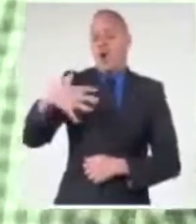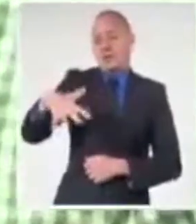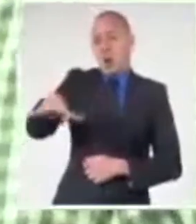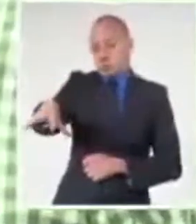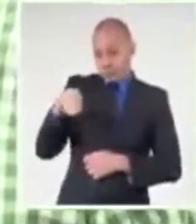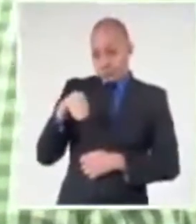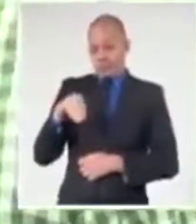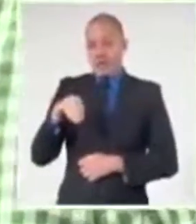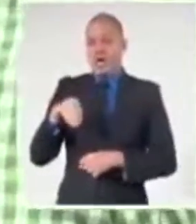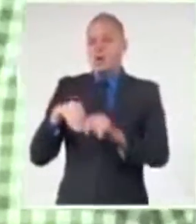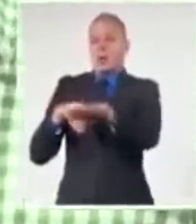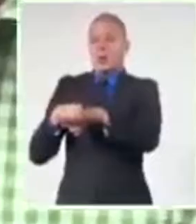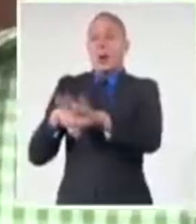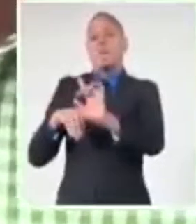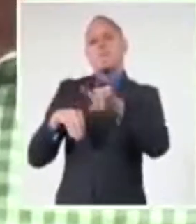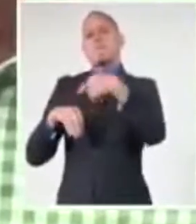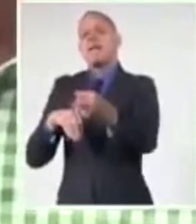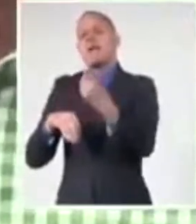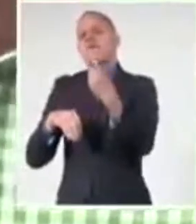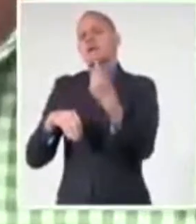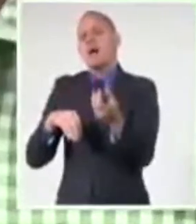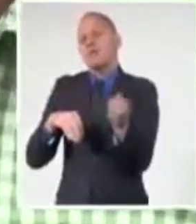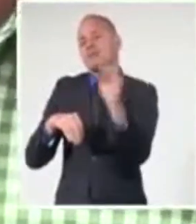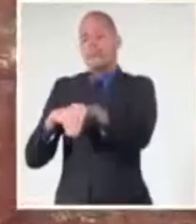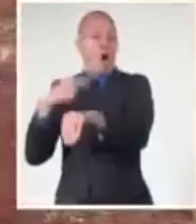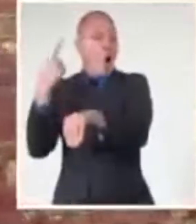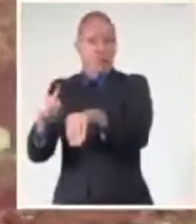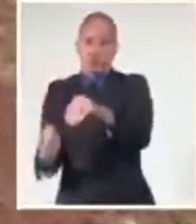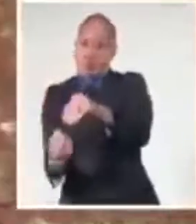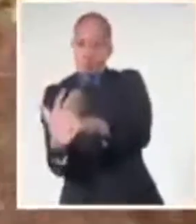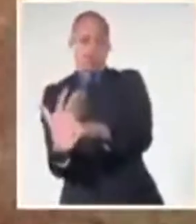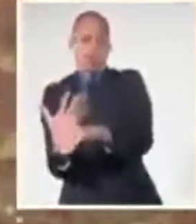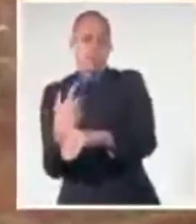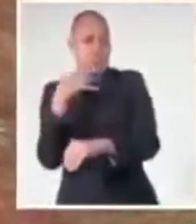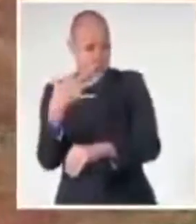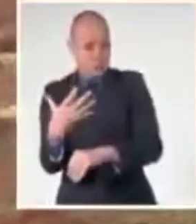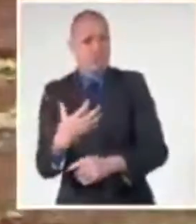vaya a sembrar ahí, mañana, si no es mañana, tiene 72 horas para sembrar, si no, no hay agricultura urbana.